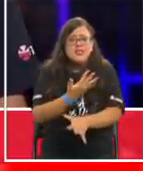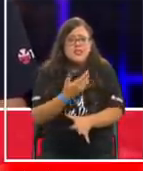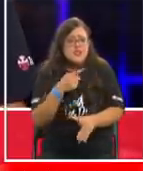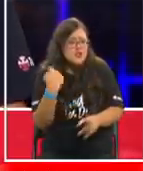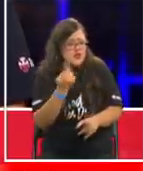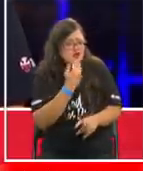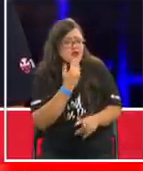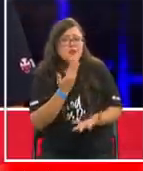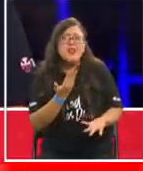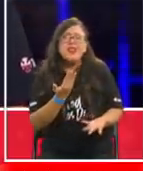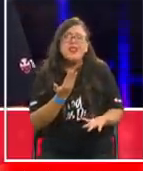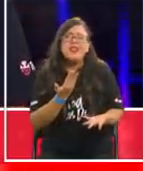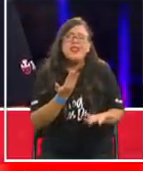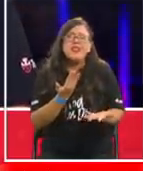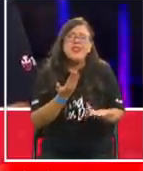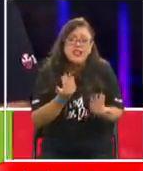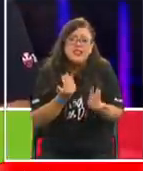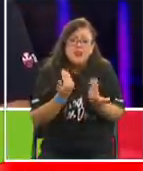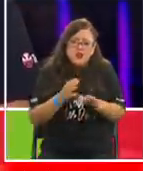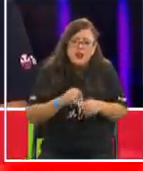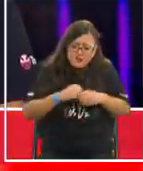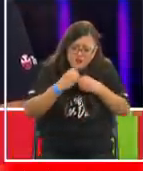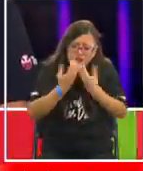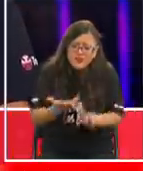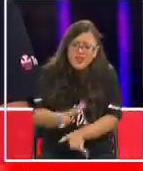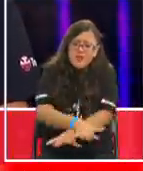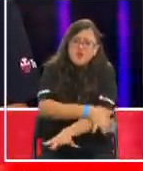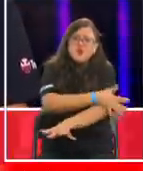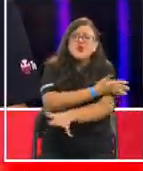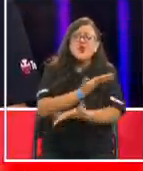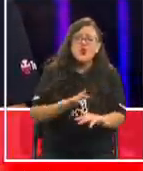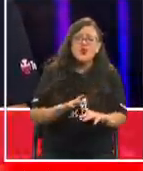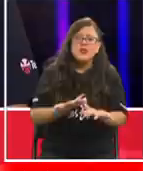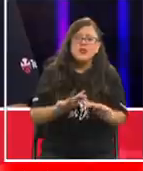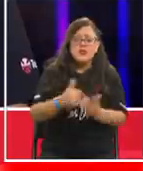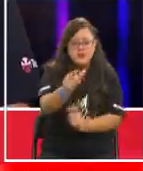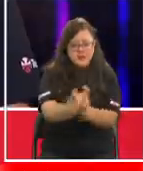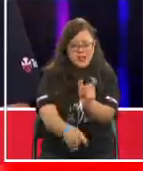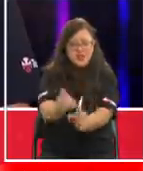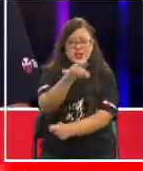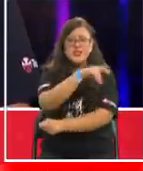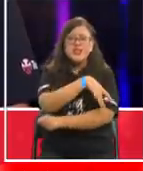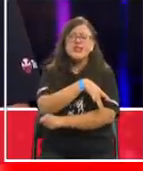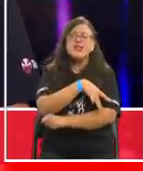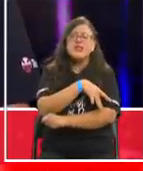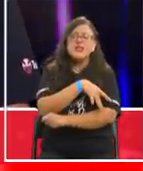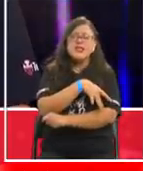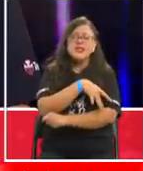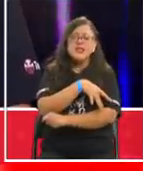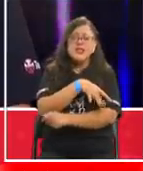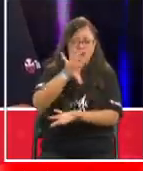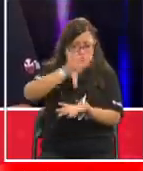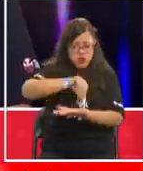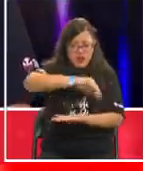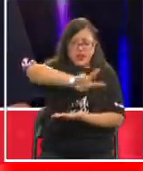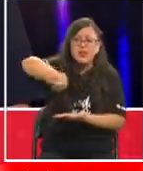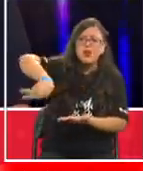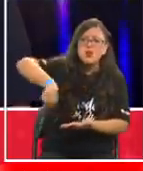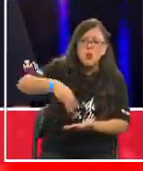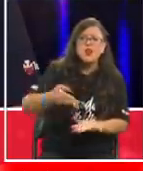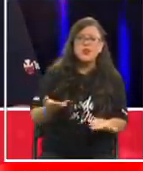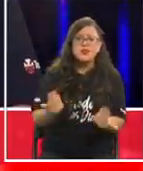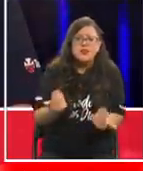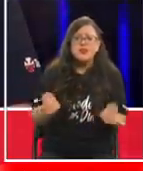siento que no hay que soltar esa emoción el pueblo de Chile nuestro país lo